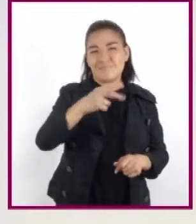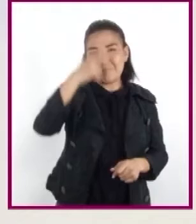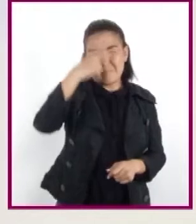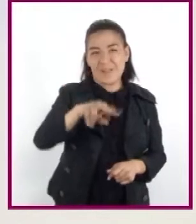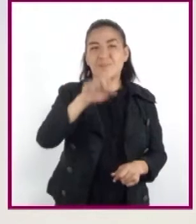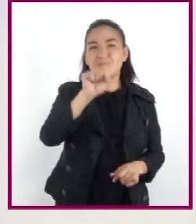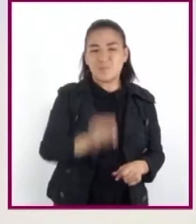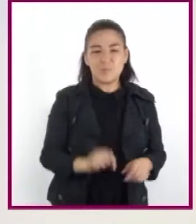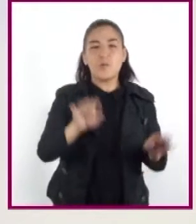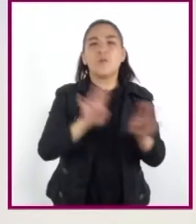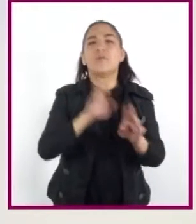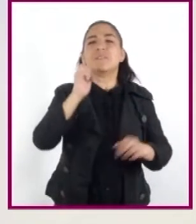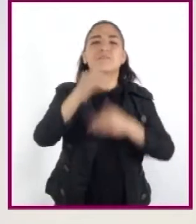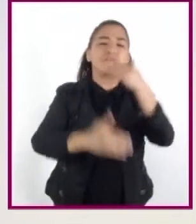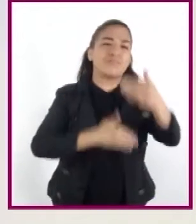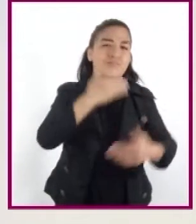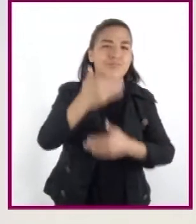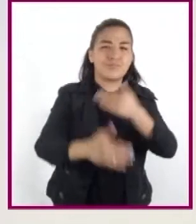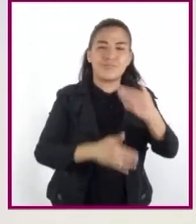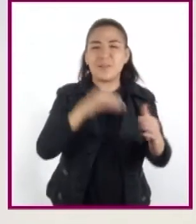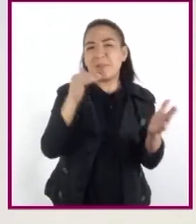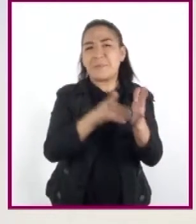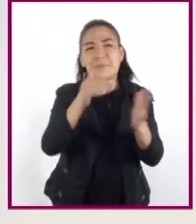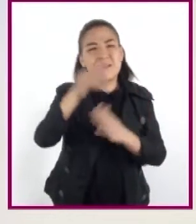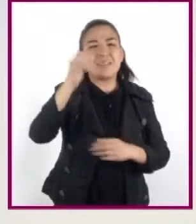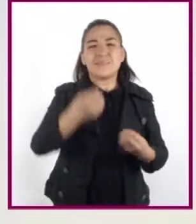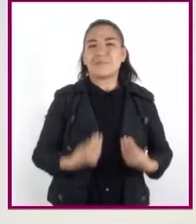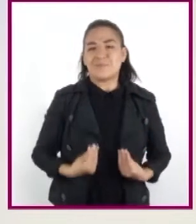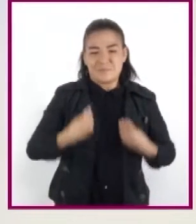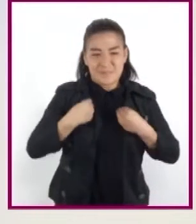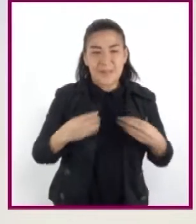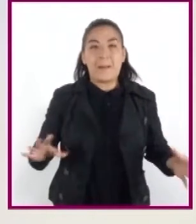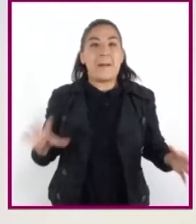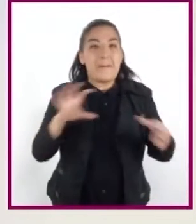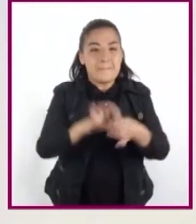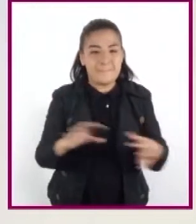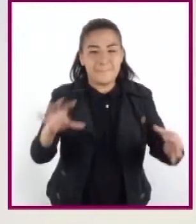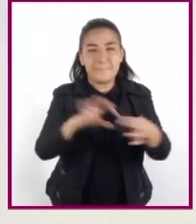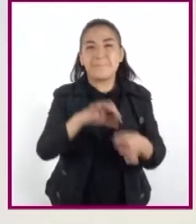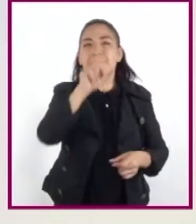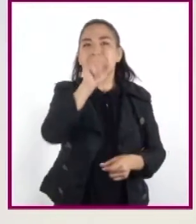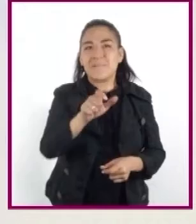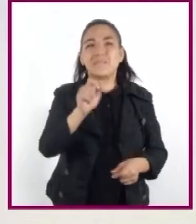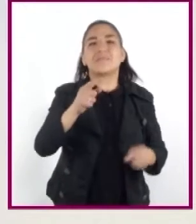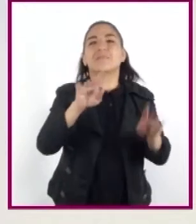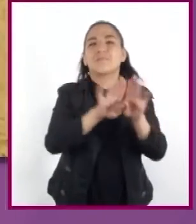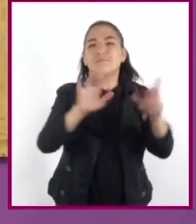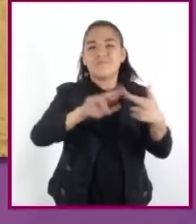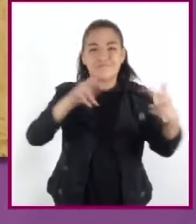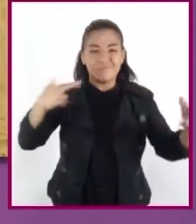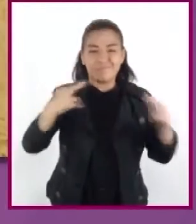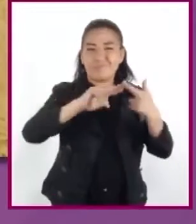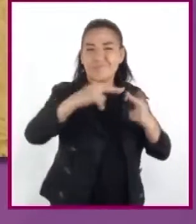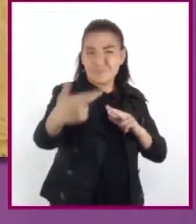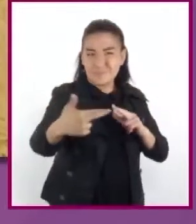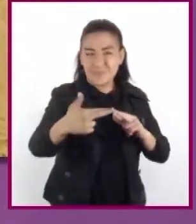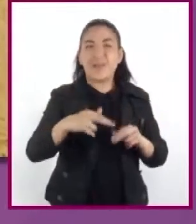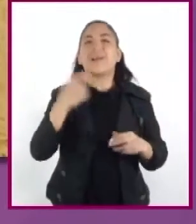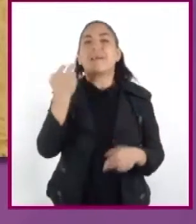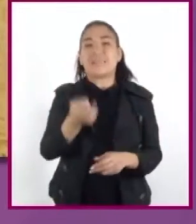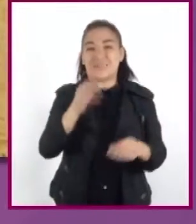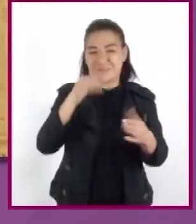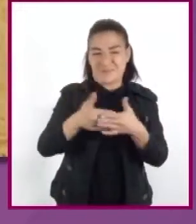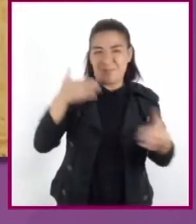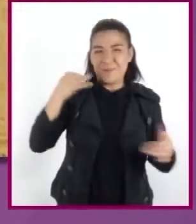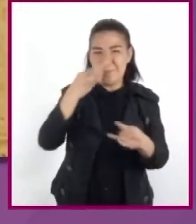compartida durante milenios y estuvieron ligadas por un conjunto complejo y heterogéneo de relaciones. Estas últimas